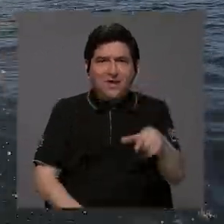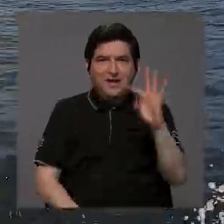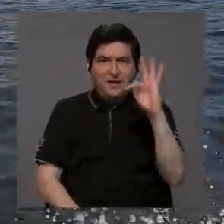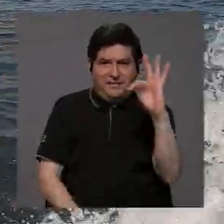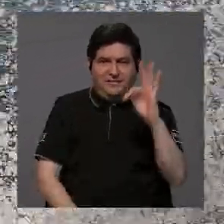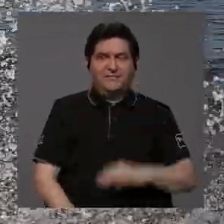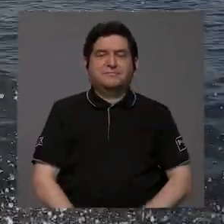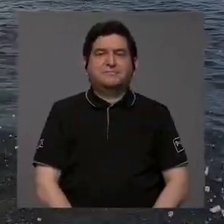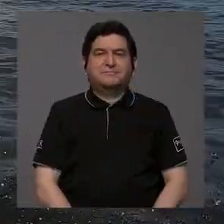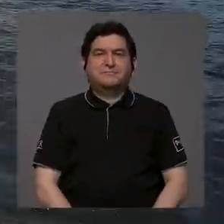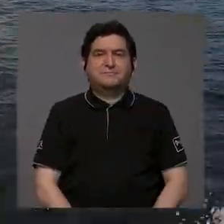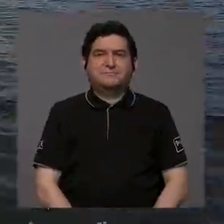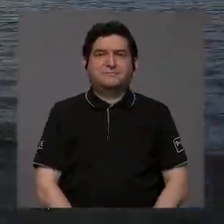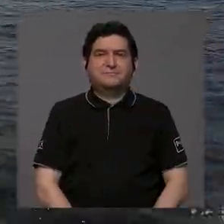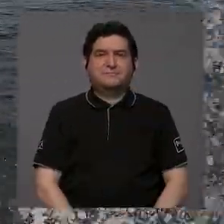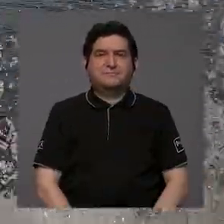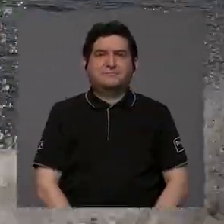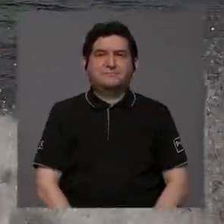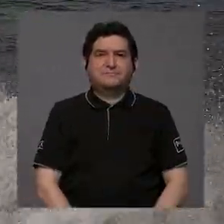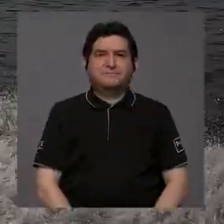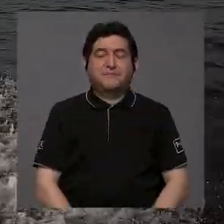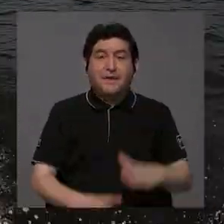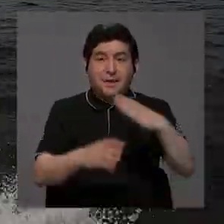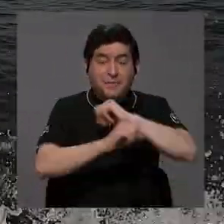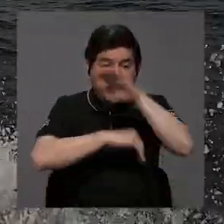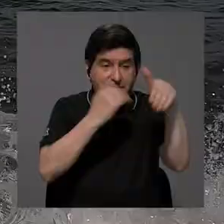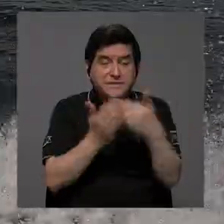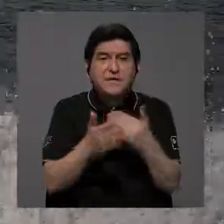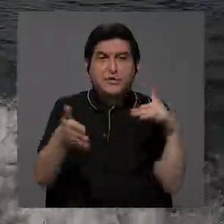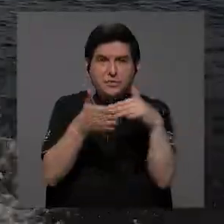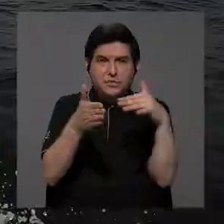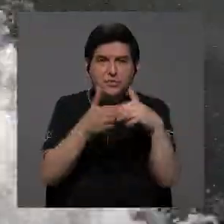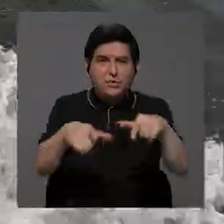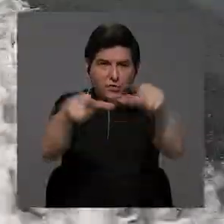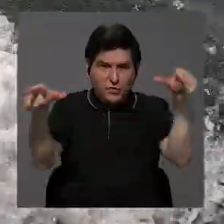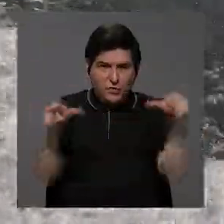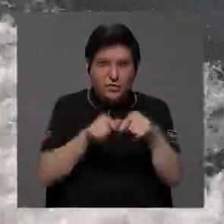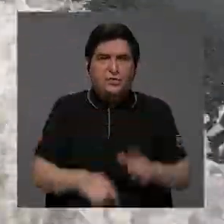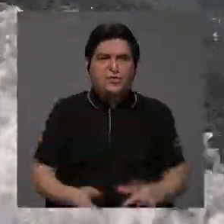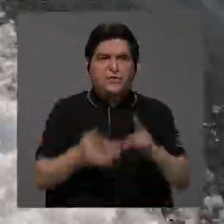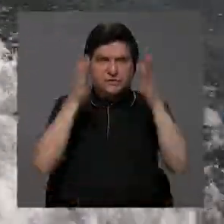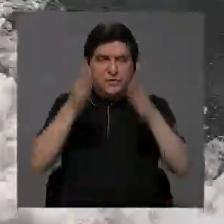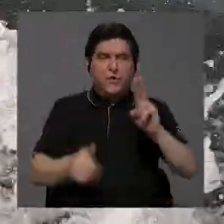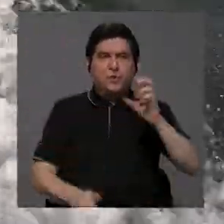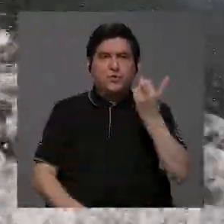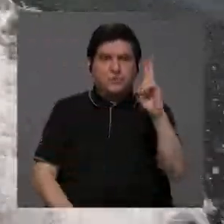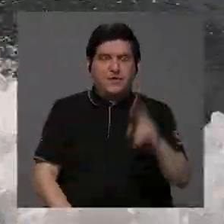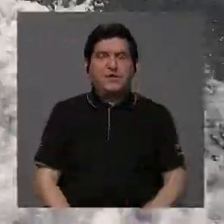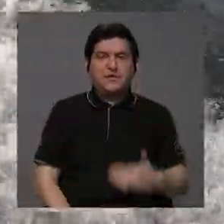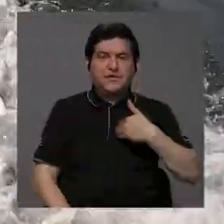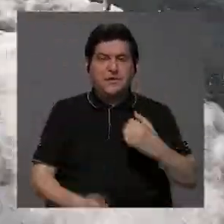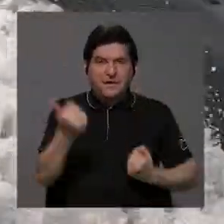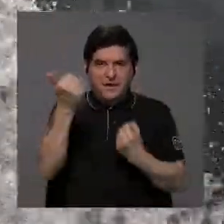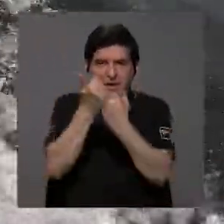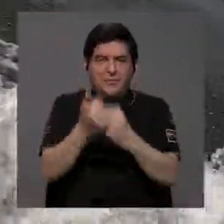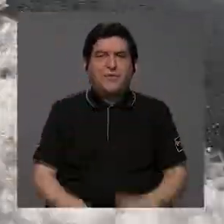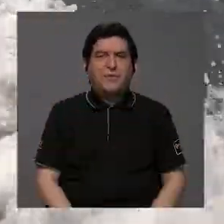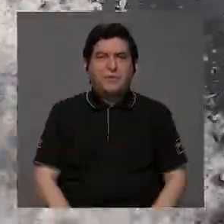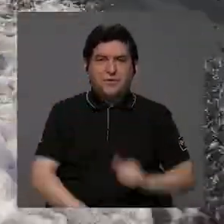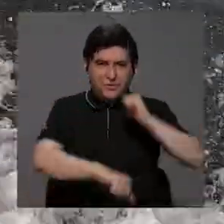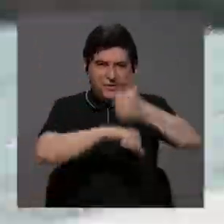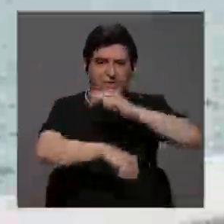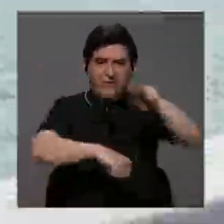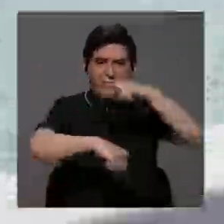río Tempisque. Para llevar a cabo todos los estudios de campo, los expertos de la UCR contaron con el apoyo de la Estación